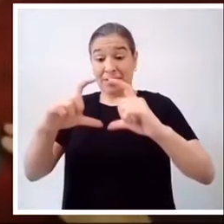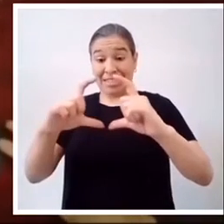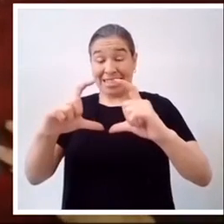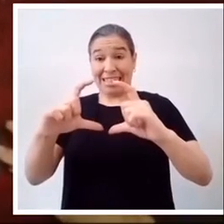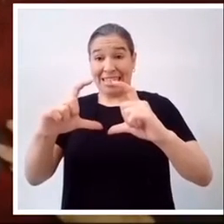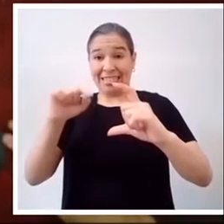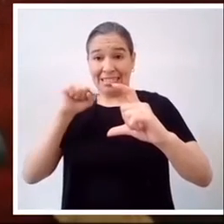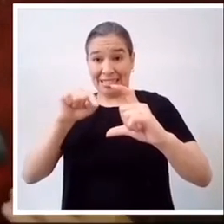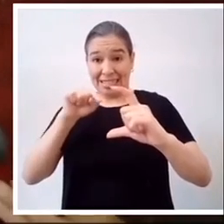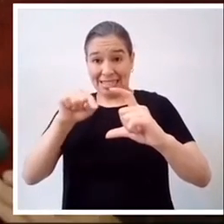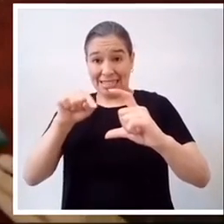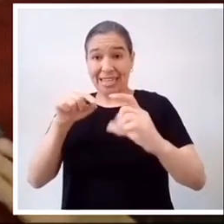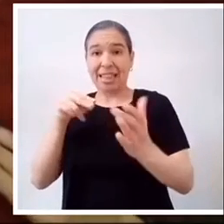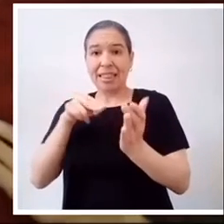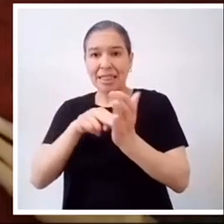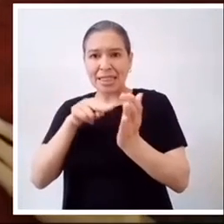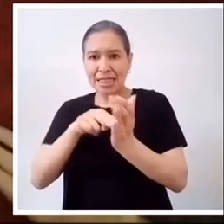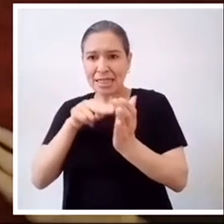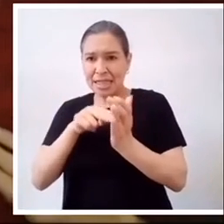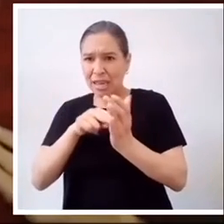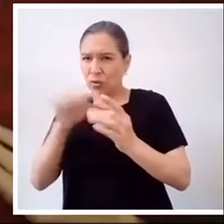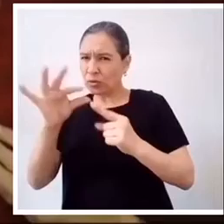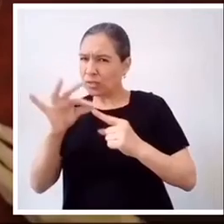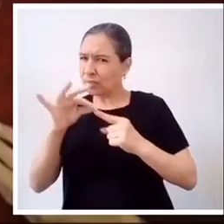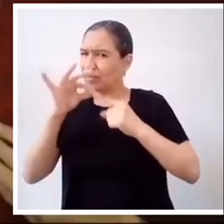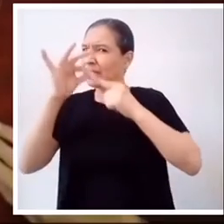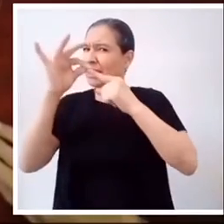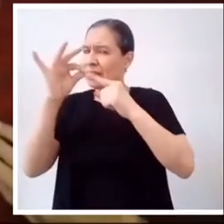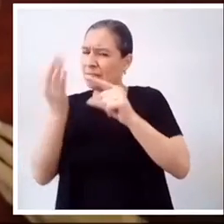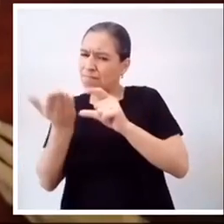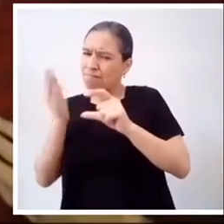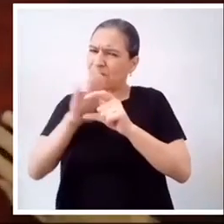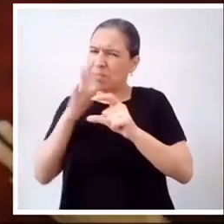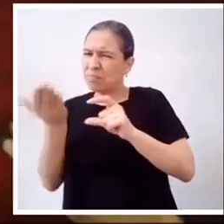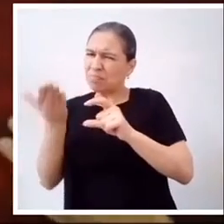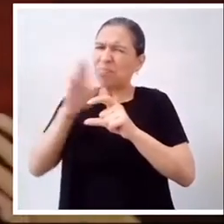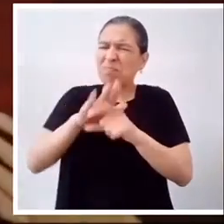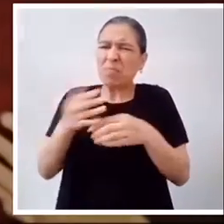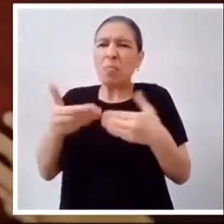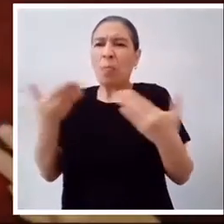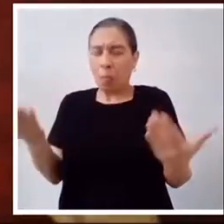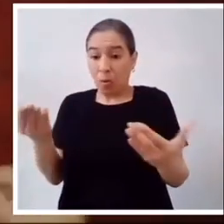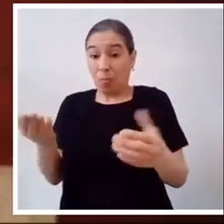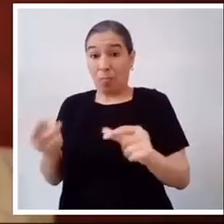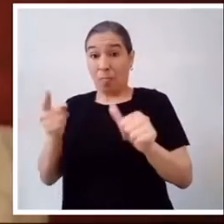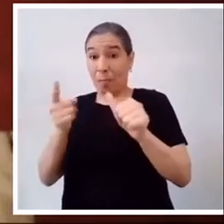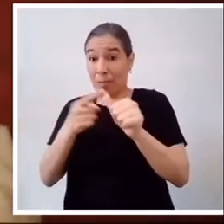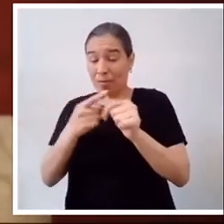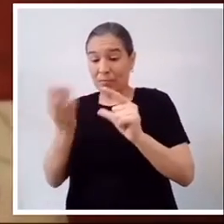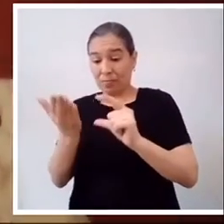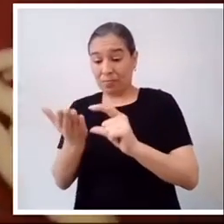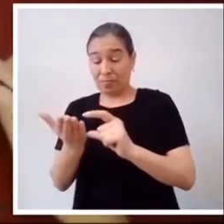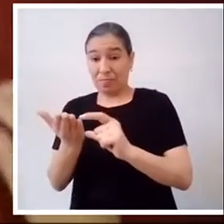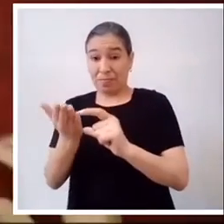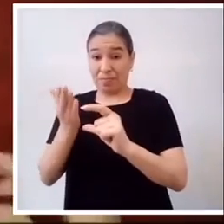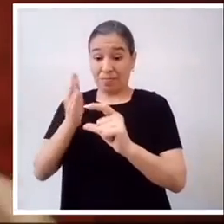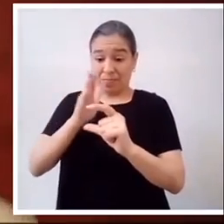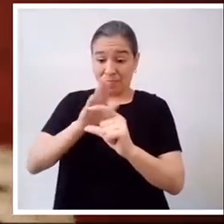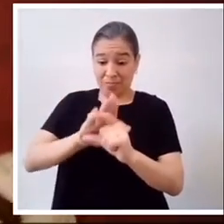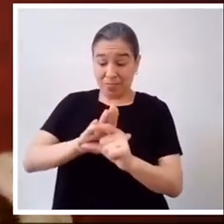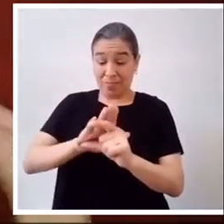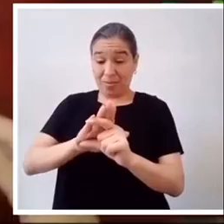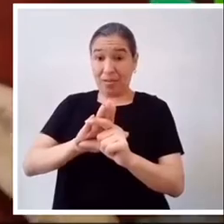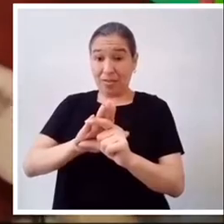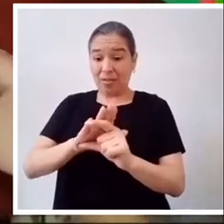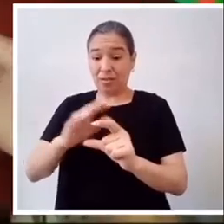El círculo negro, recibirá un doblez especial. Le dividimos por la